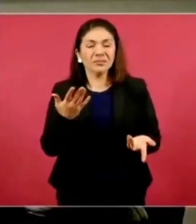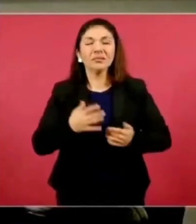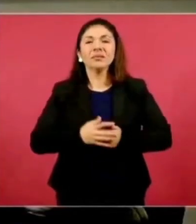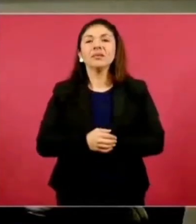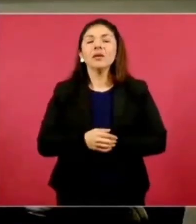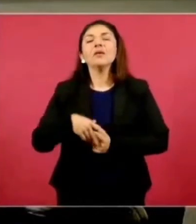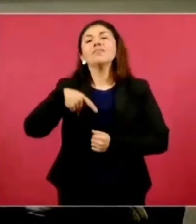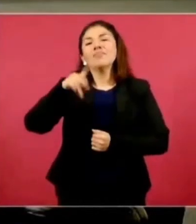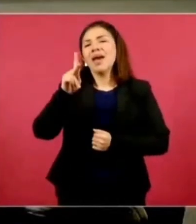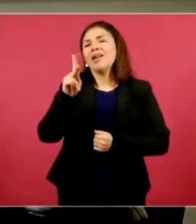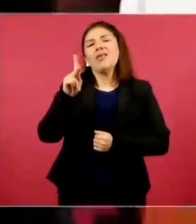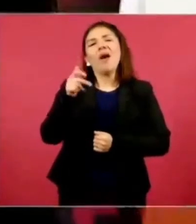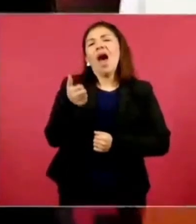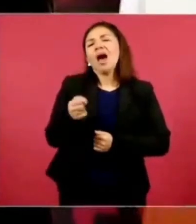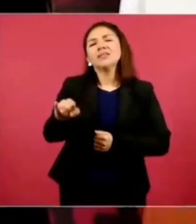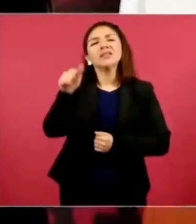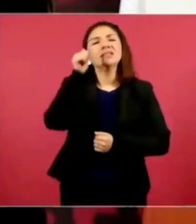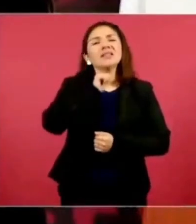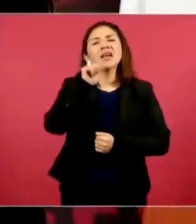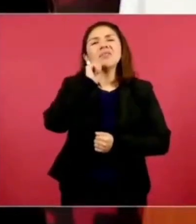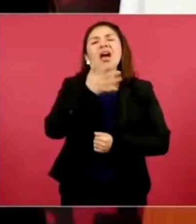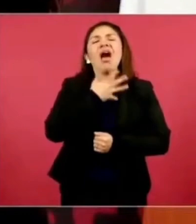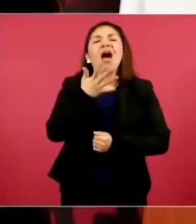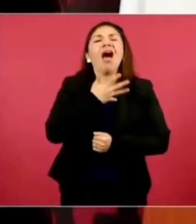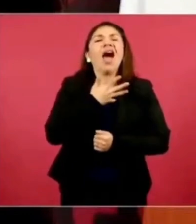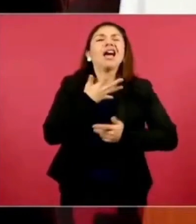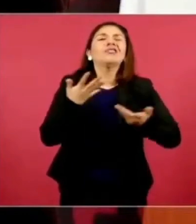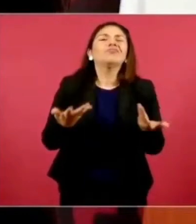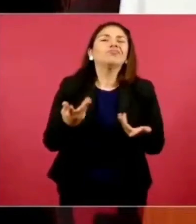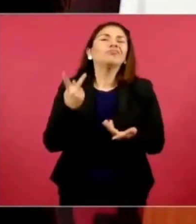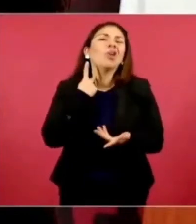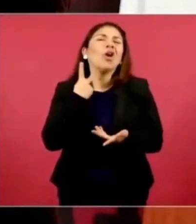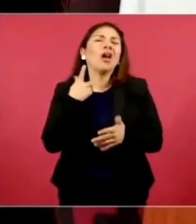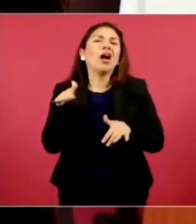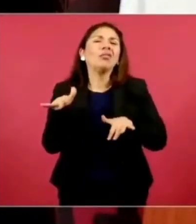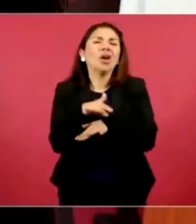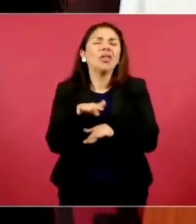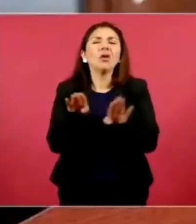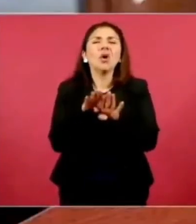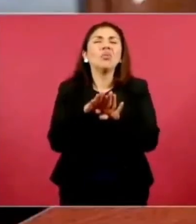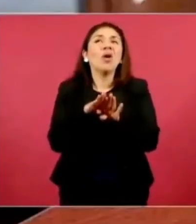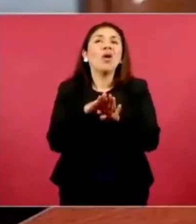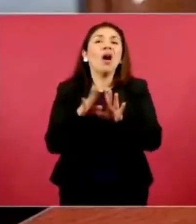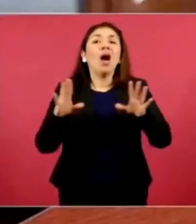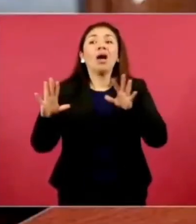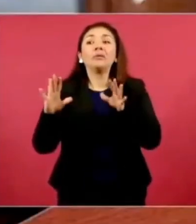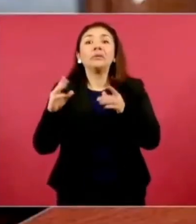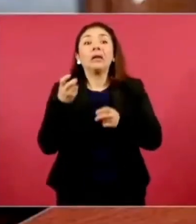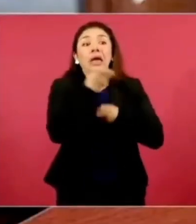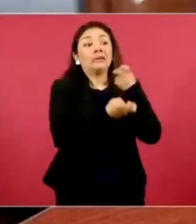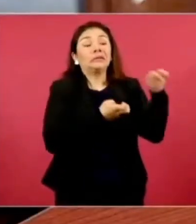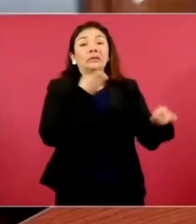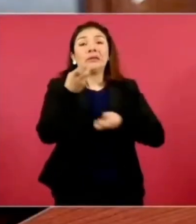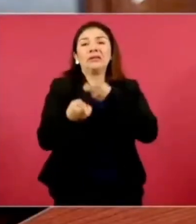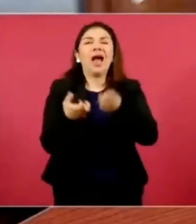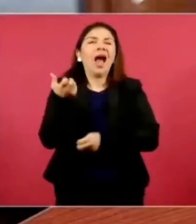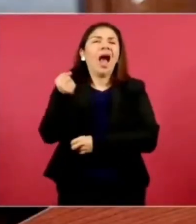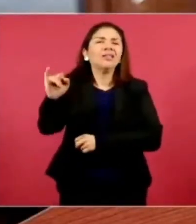politiquería en la actitud de nuestros adversarios,